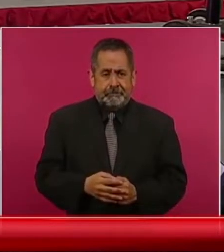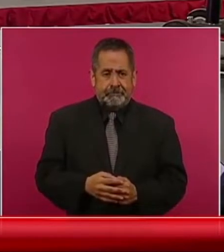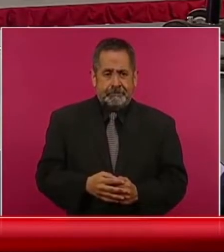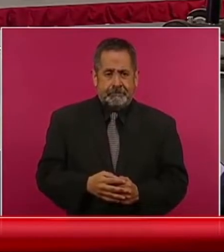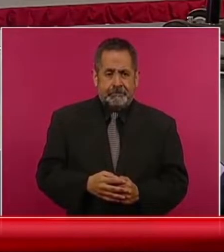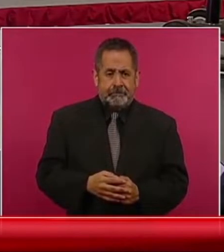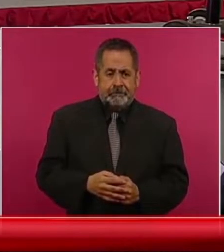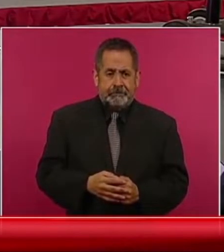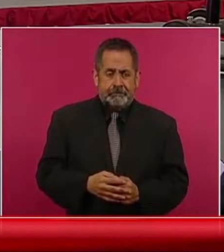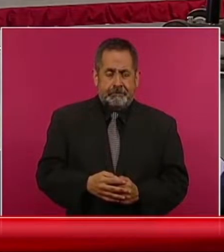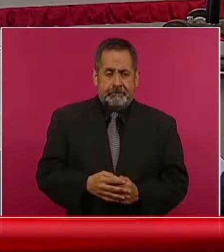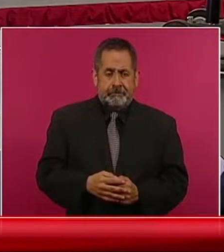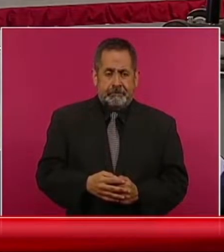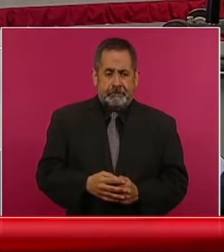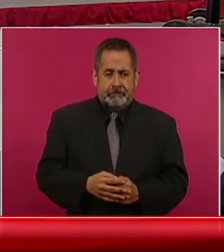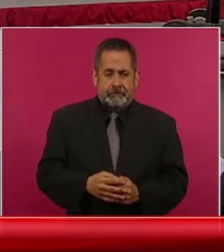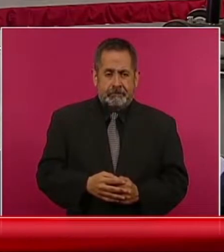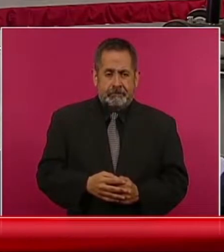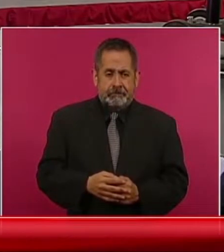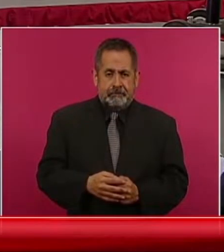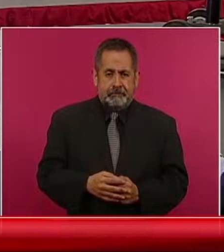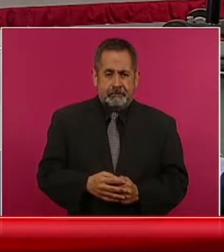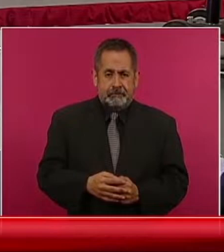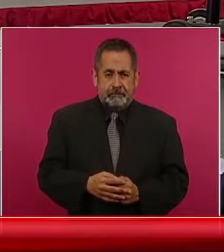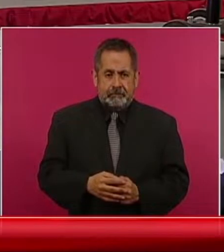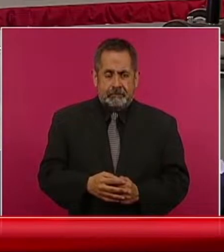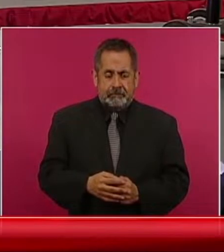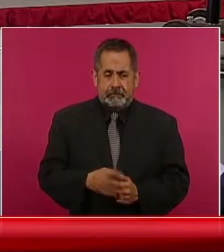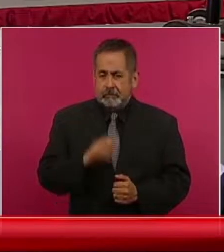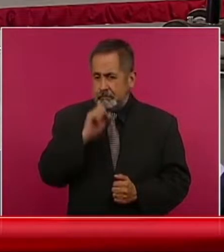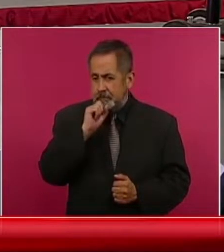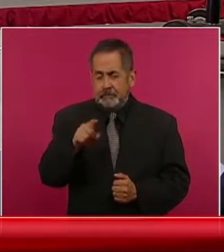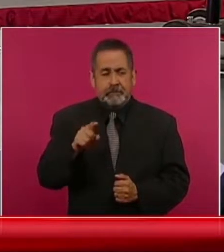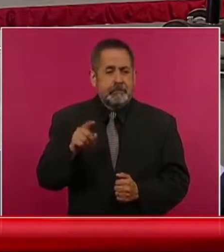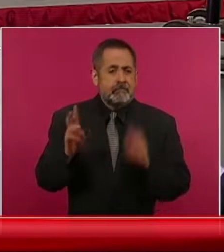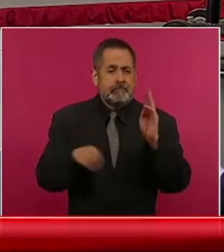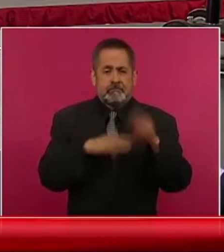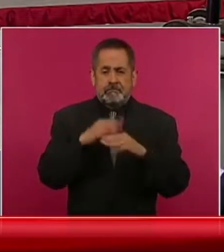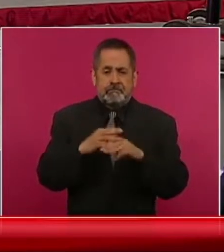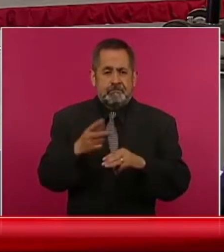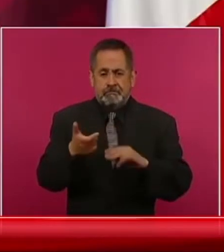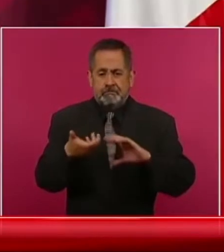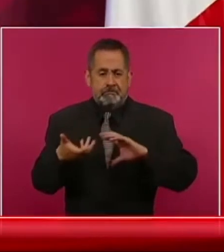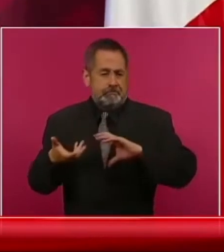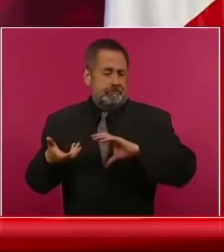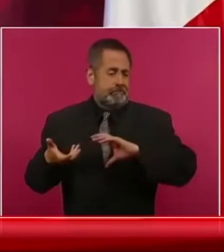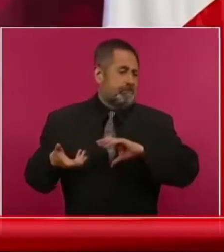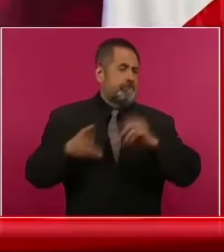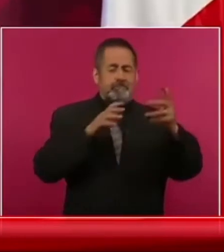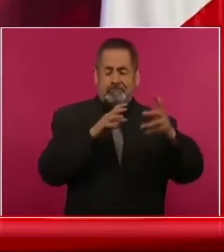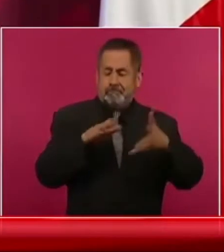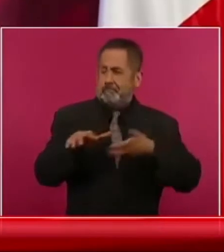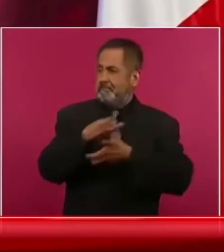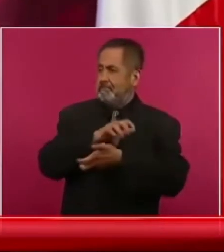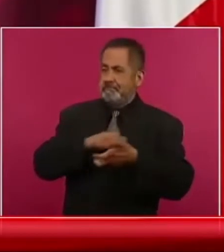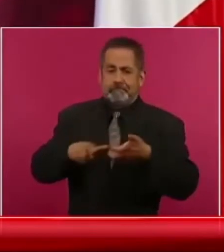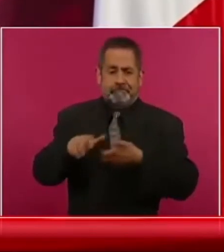y también desajuste en la economía mundial